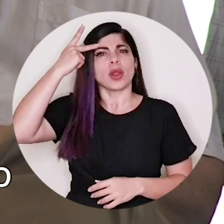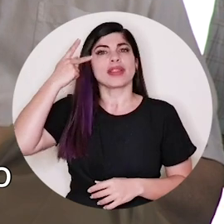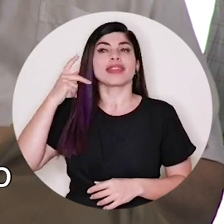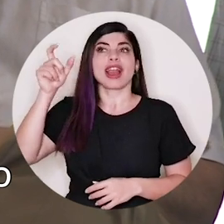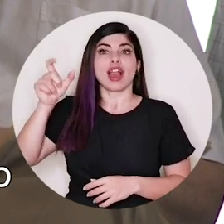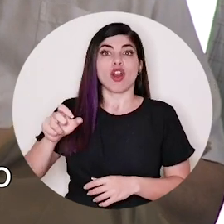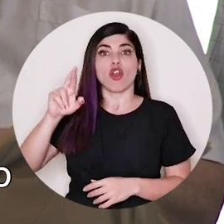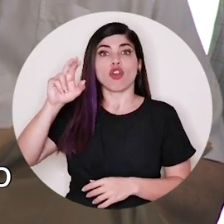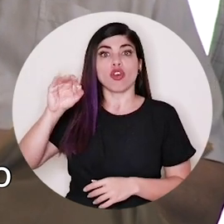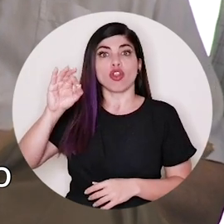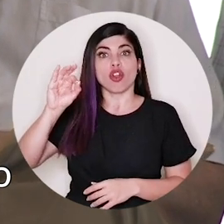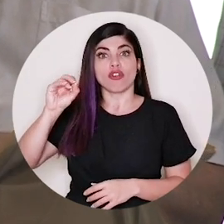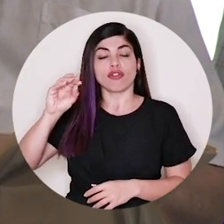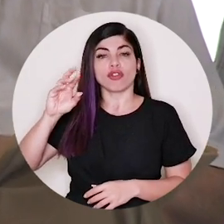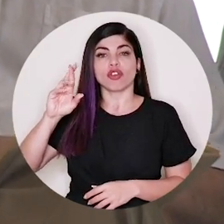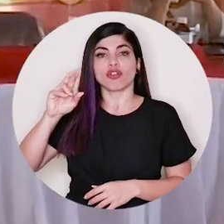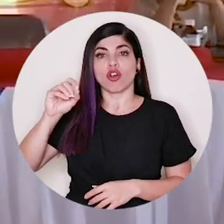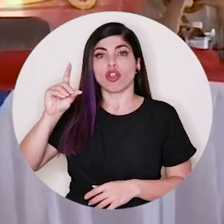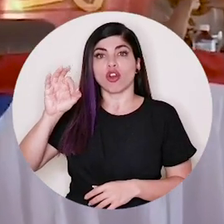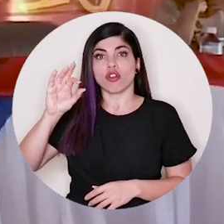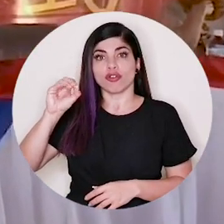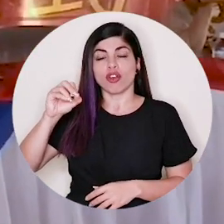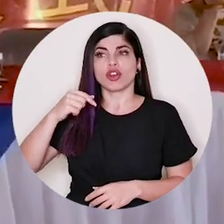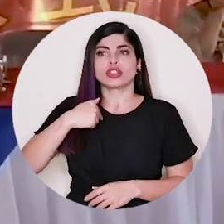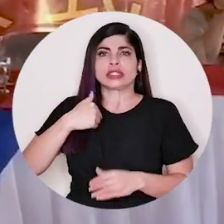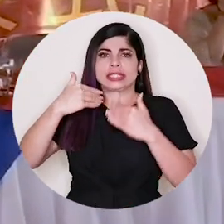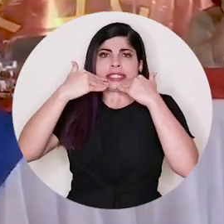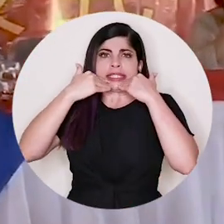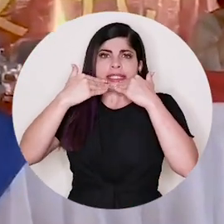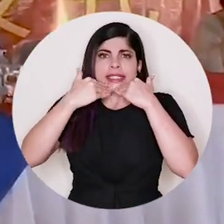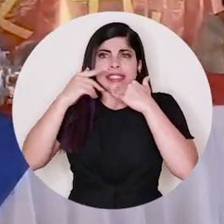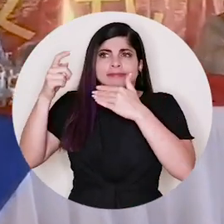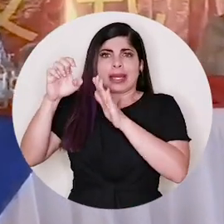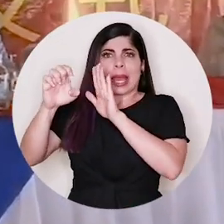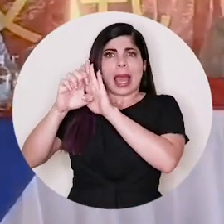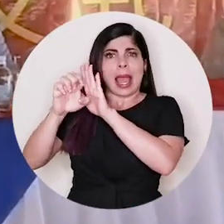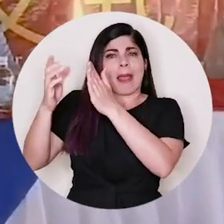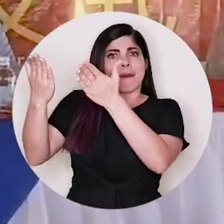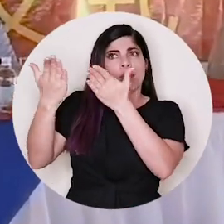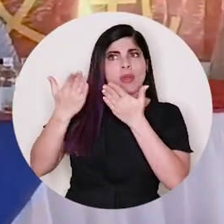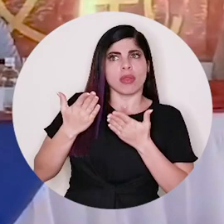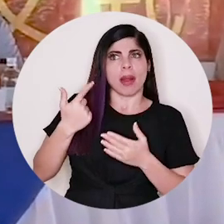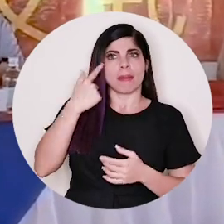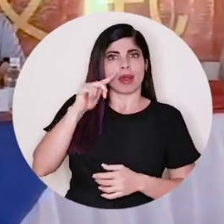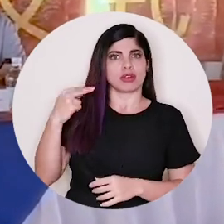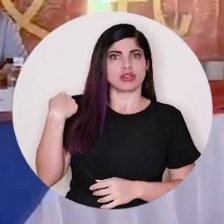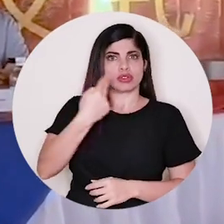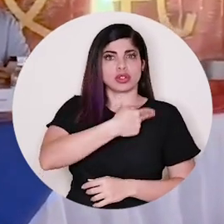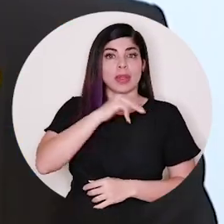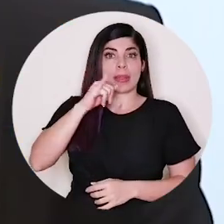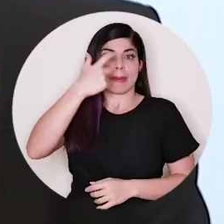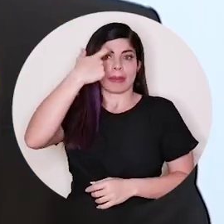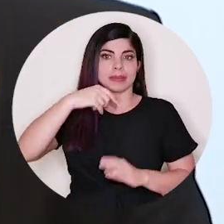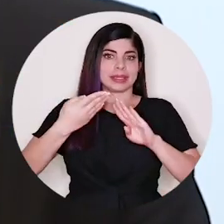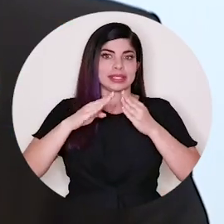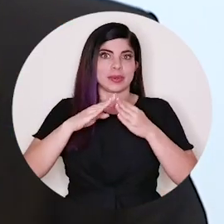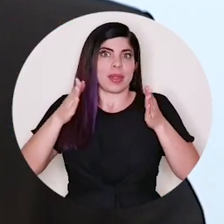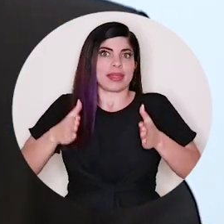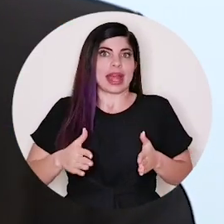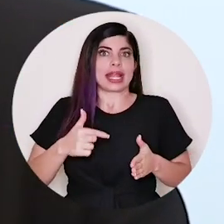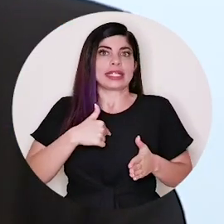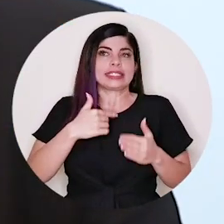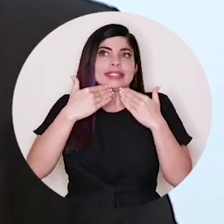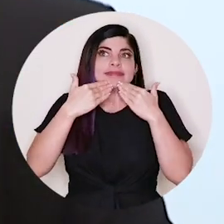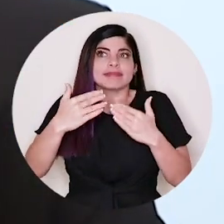caso de Rodolfo yo agradezco profundamente el ejemplo que él nos ha dado, también sobre todo como ciudadana le agradezco